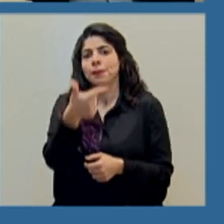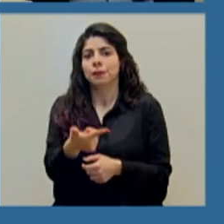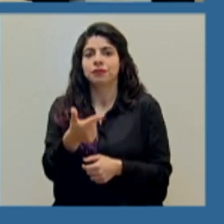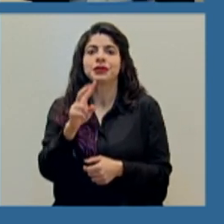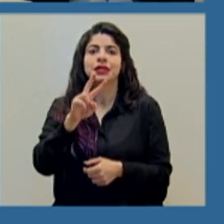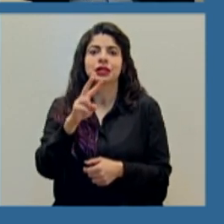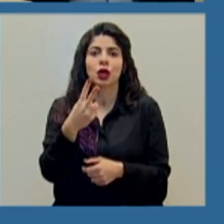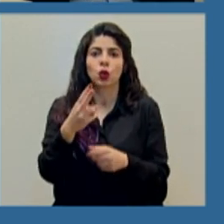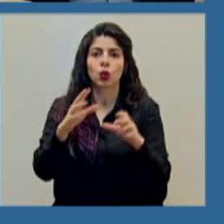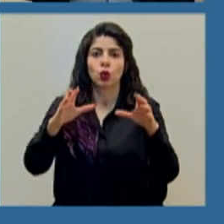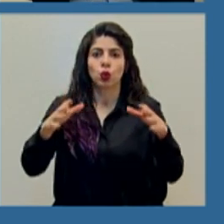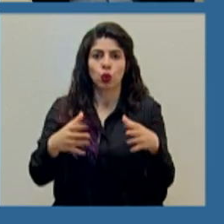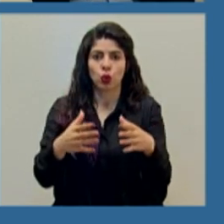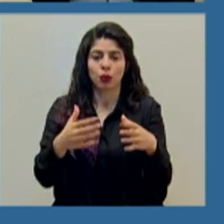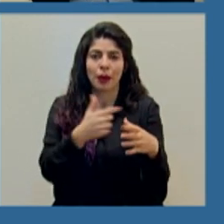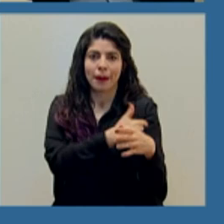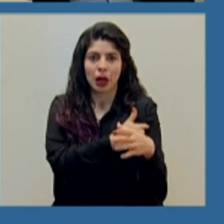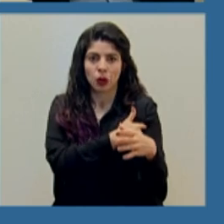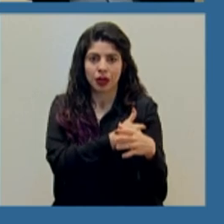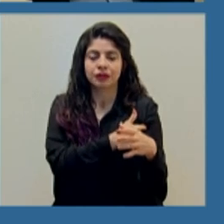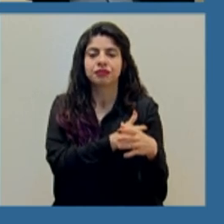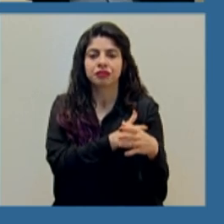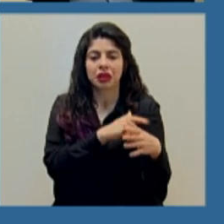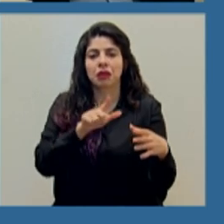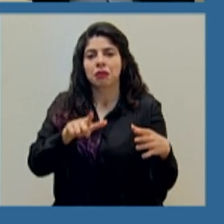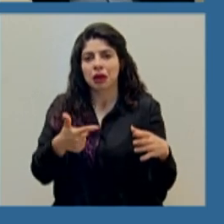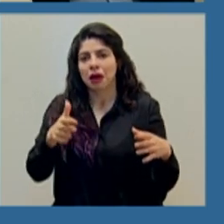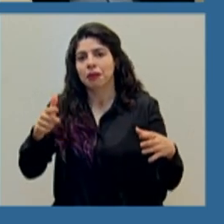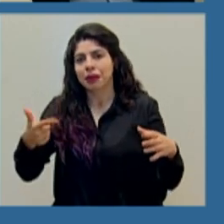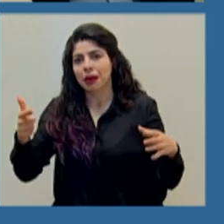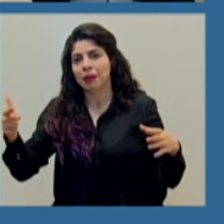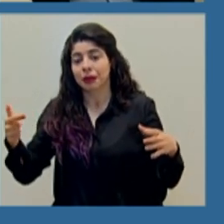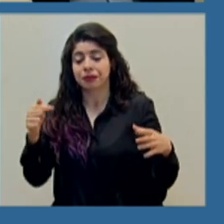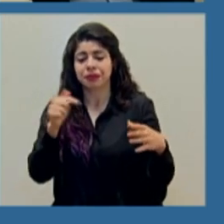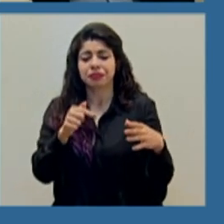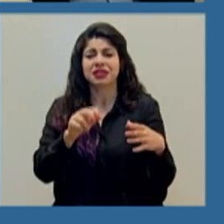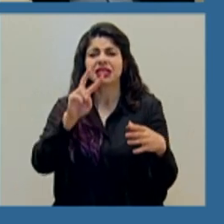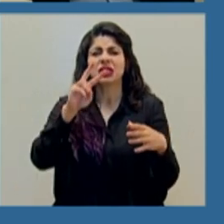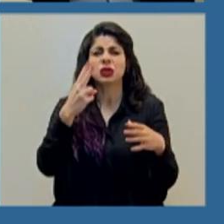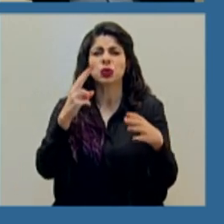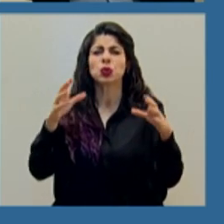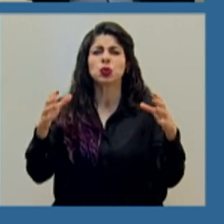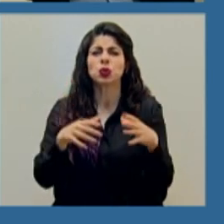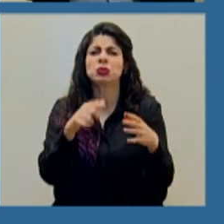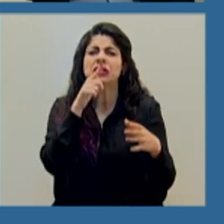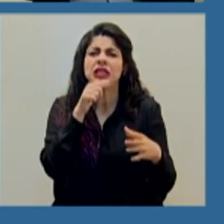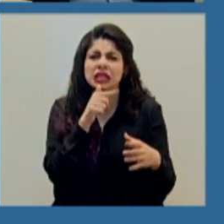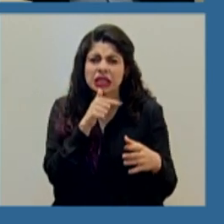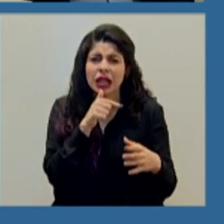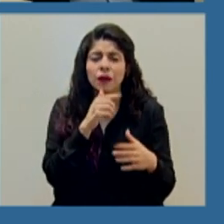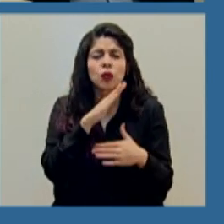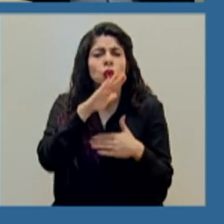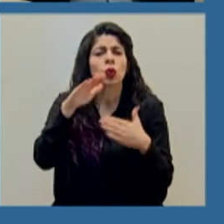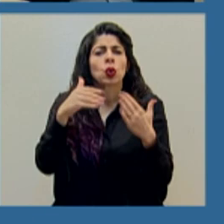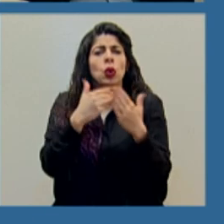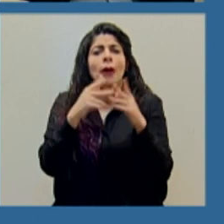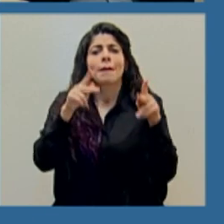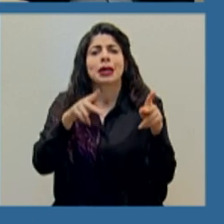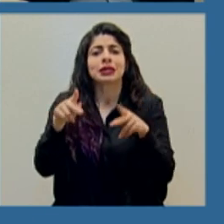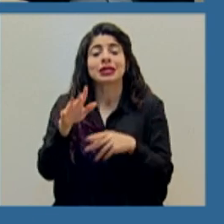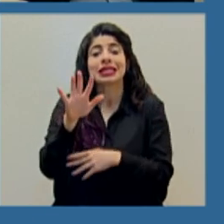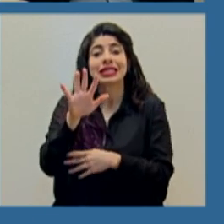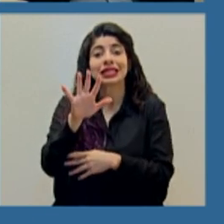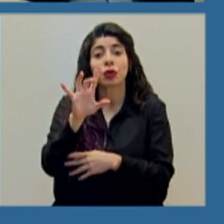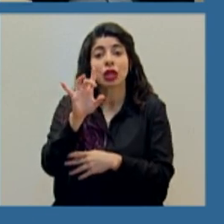vacunación y así se hará con los demás grupos. El segundo grupo está compuesto por todas las personas de 58